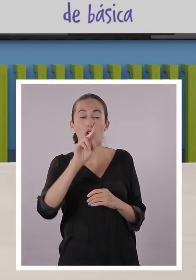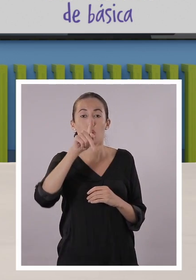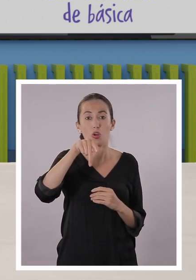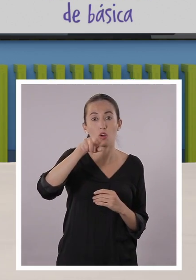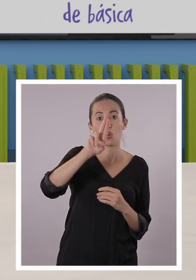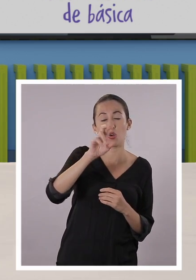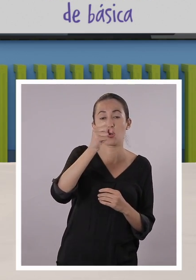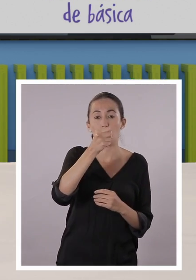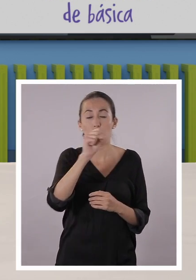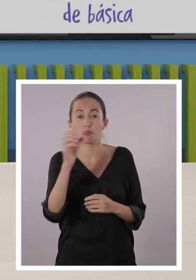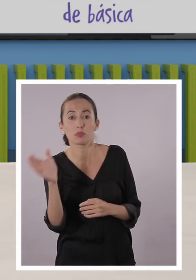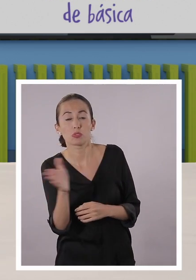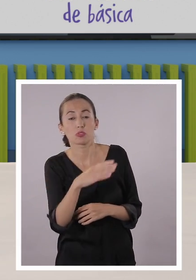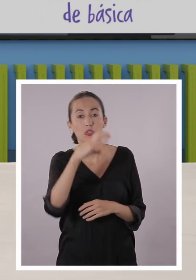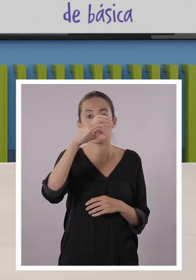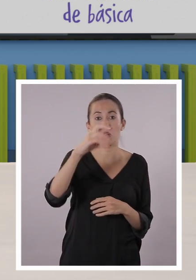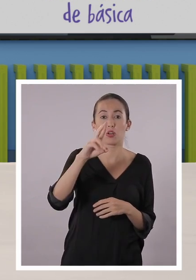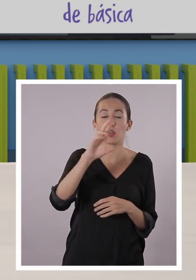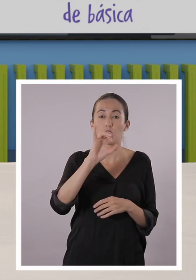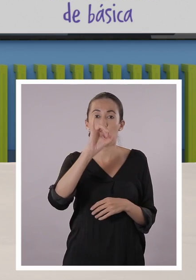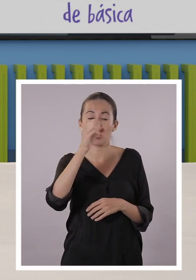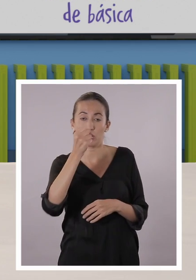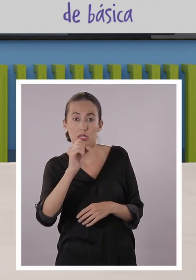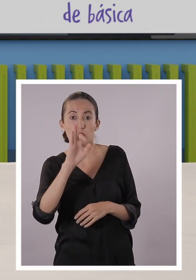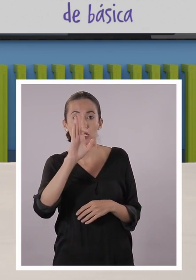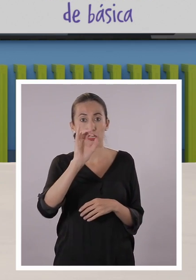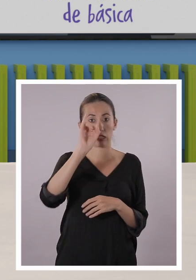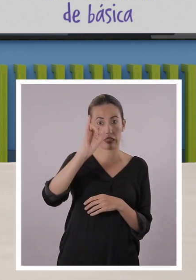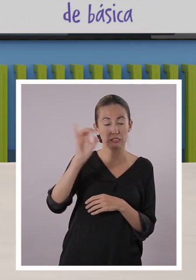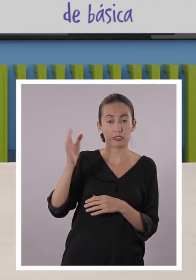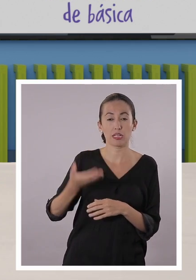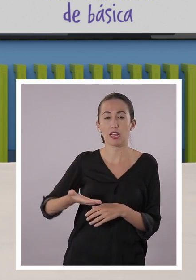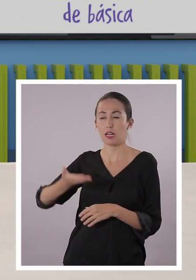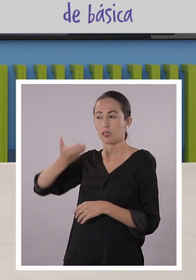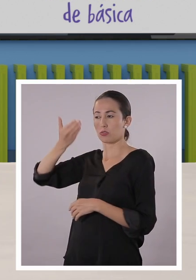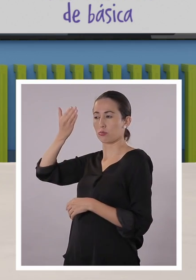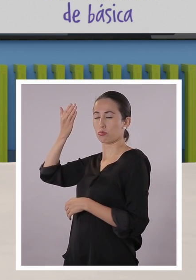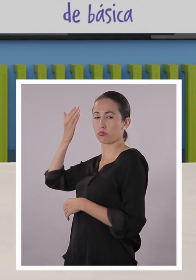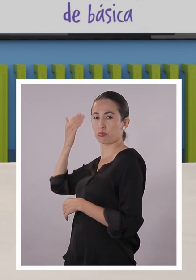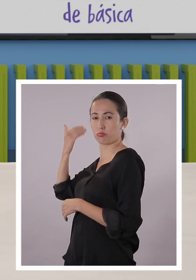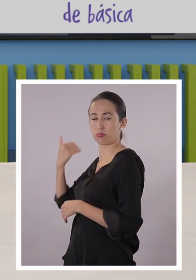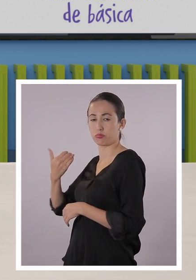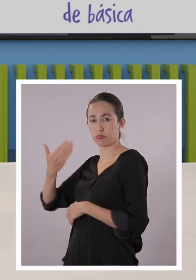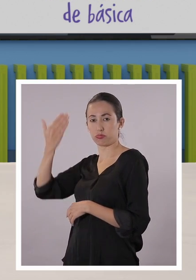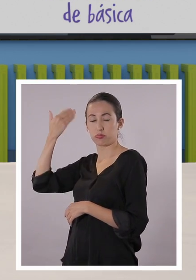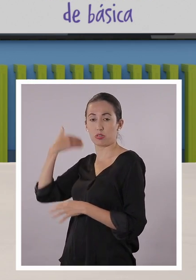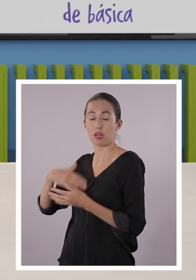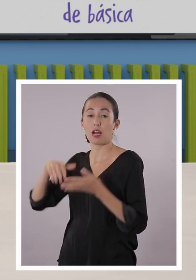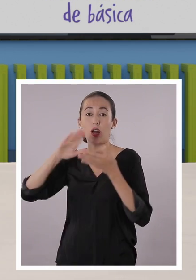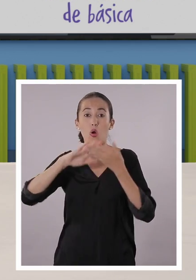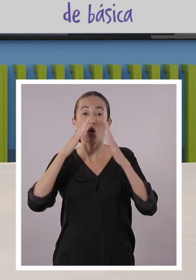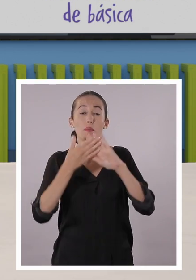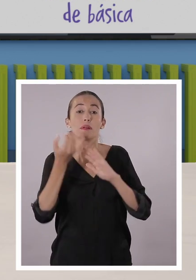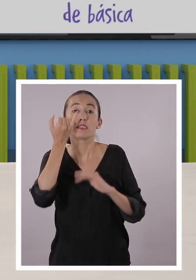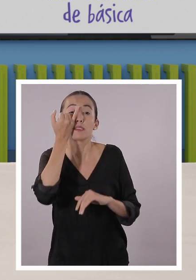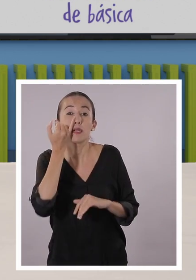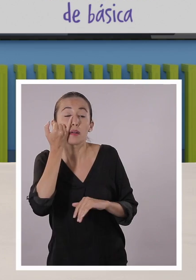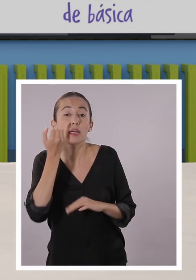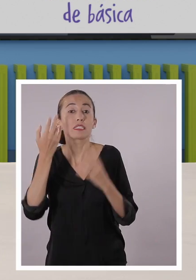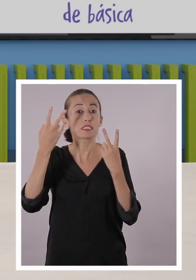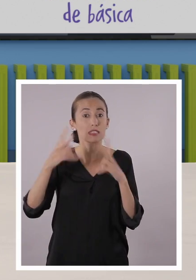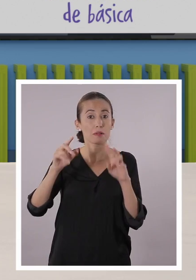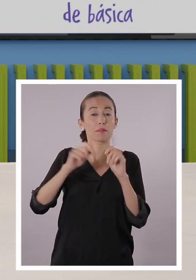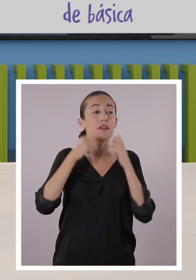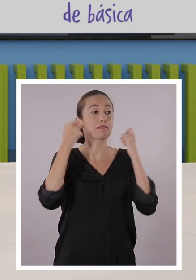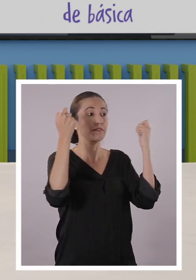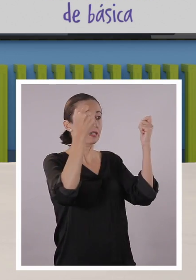que viene desde la época de la colonia. Debido a que en la colonia los indígenas celebraban también en